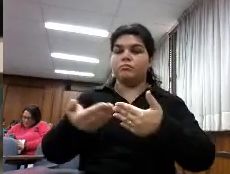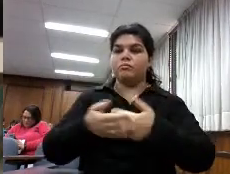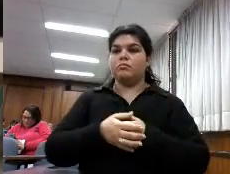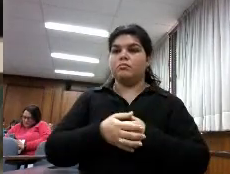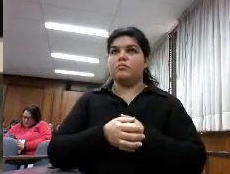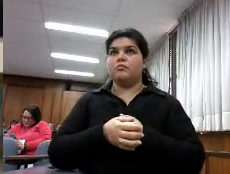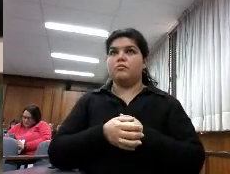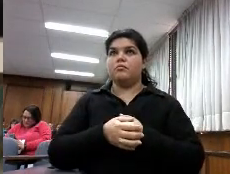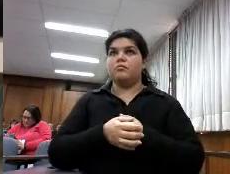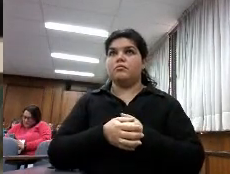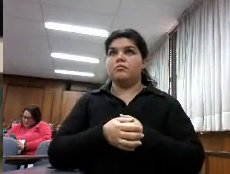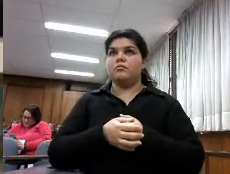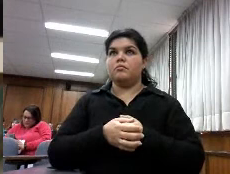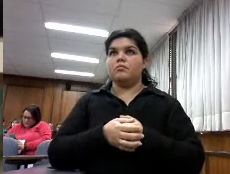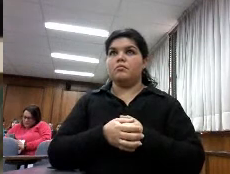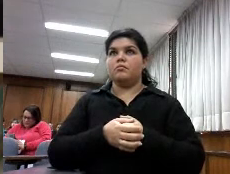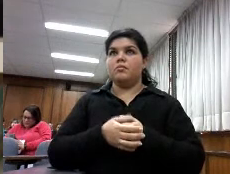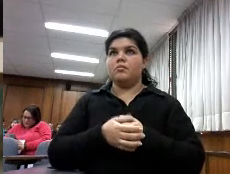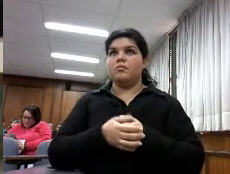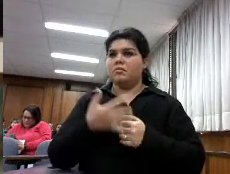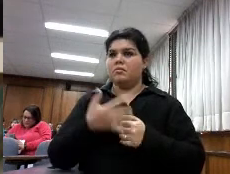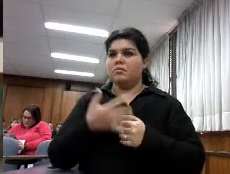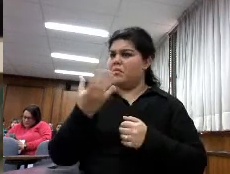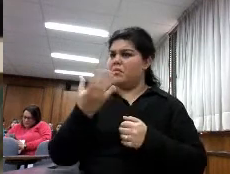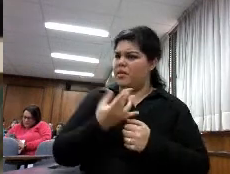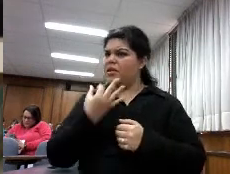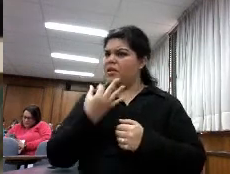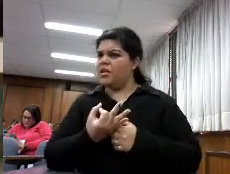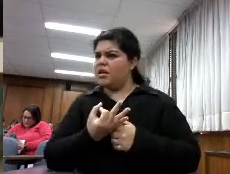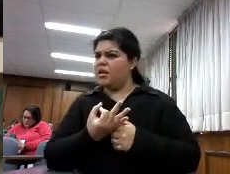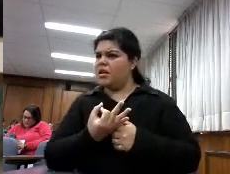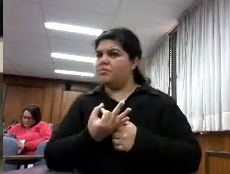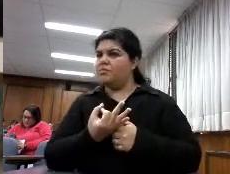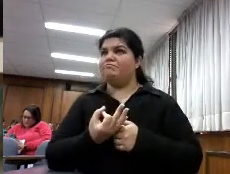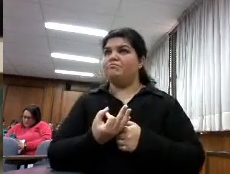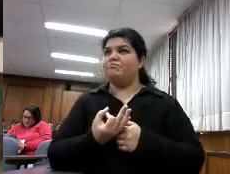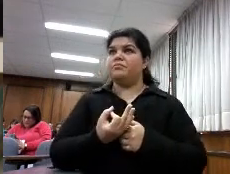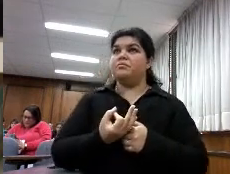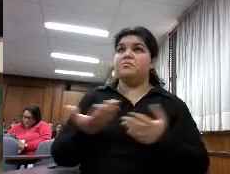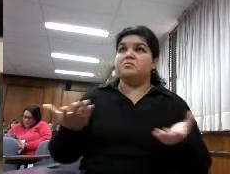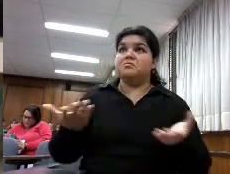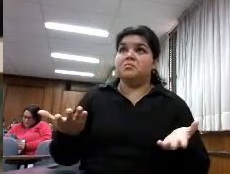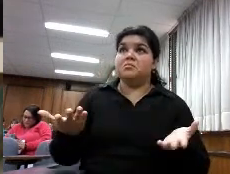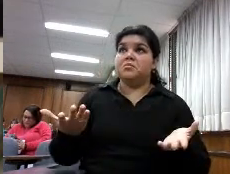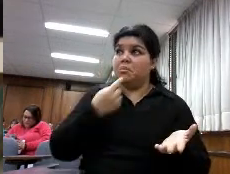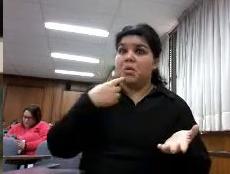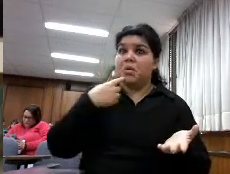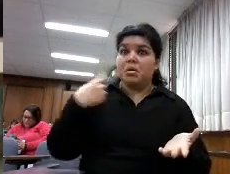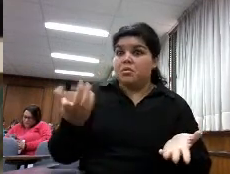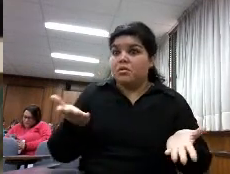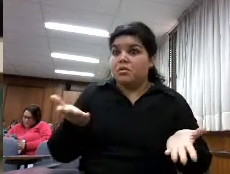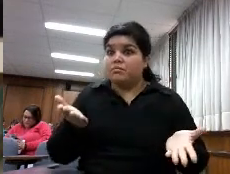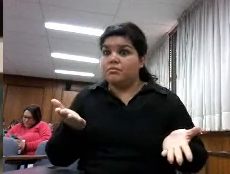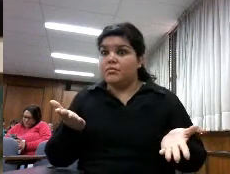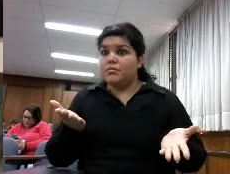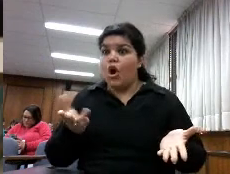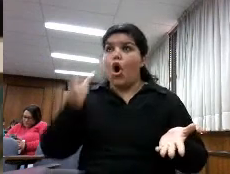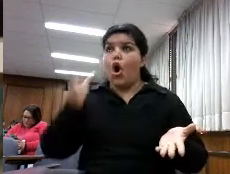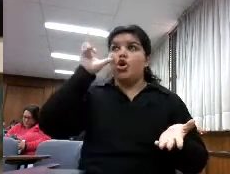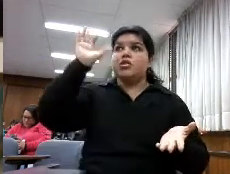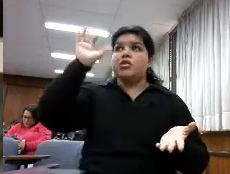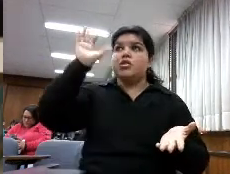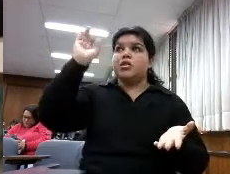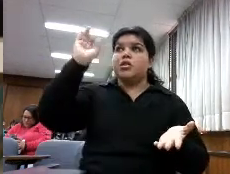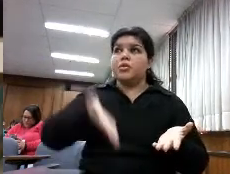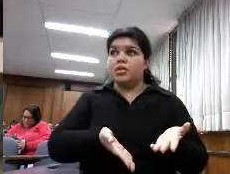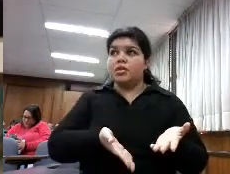mentira es verdad es mentira que los lectores se consideran que el 80% son lectores